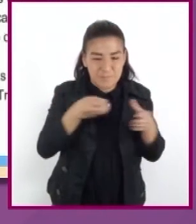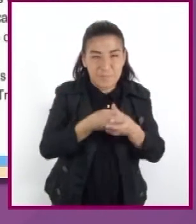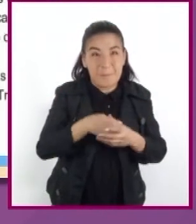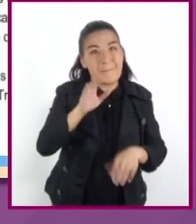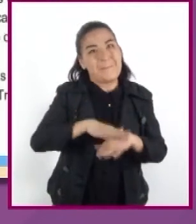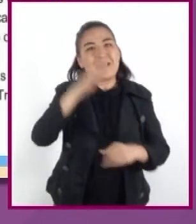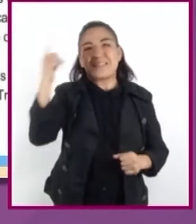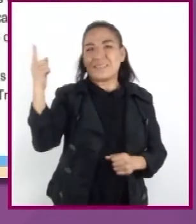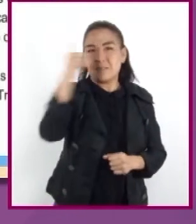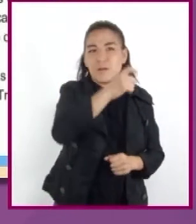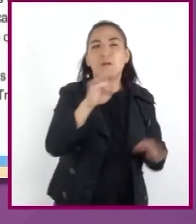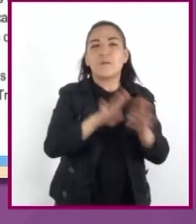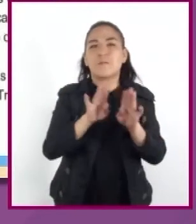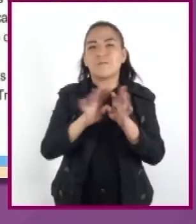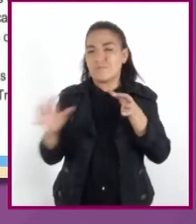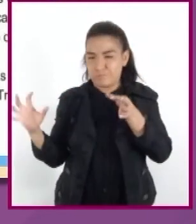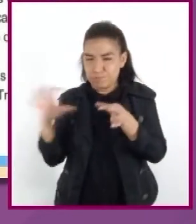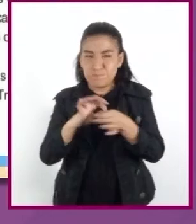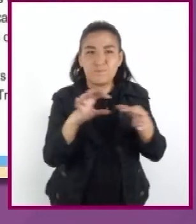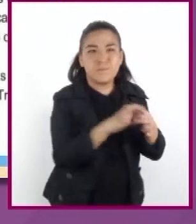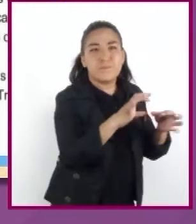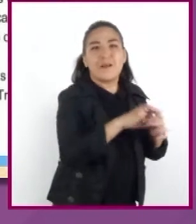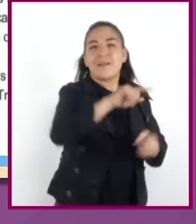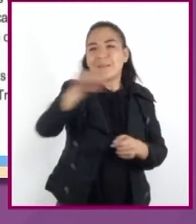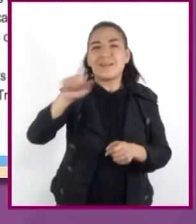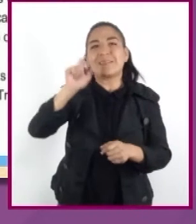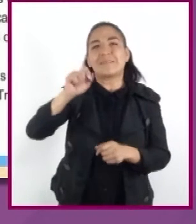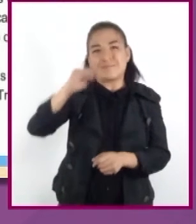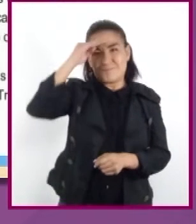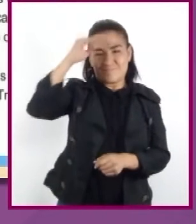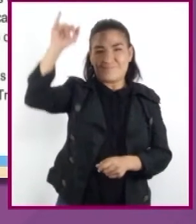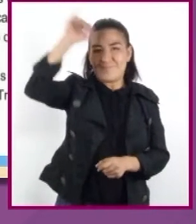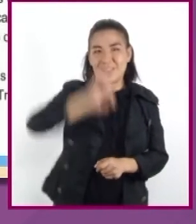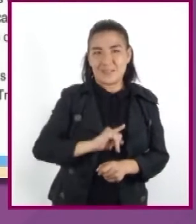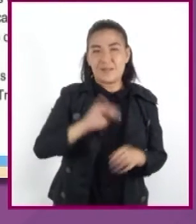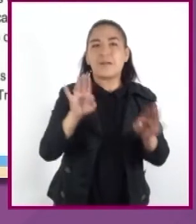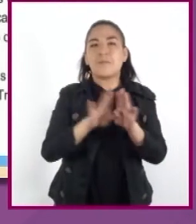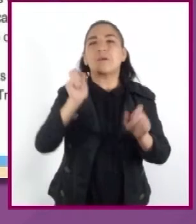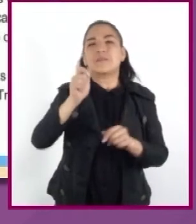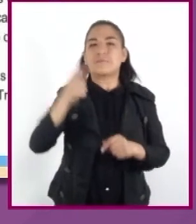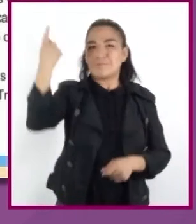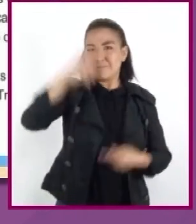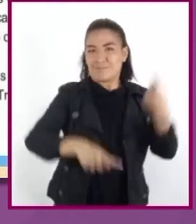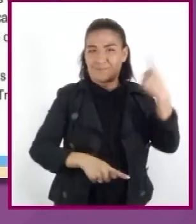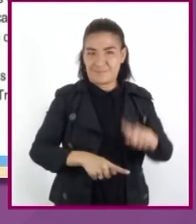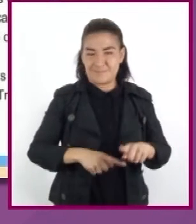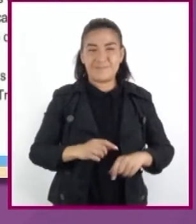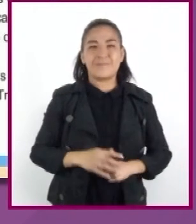basada en alianzas con otros señoríos y la imposición de un sistema tributario.